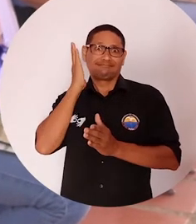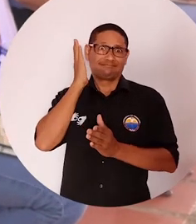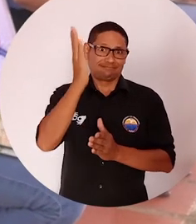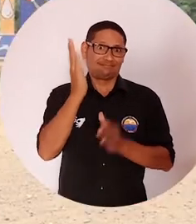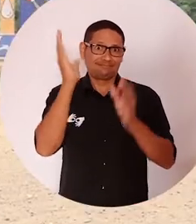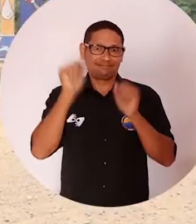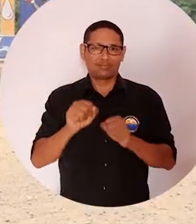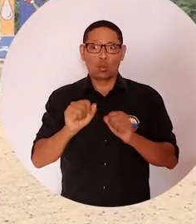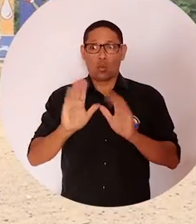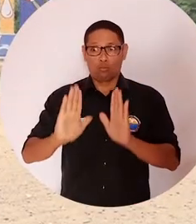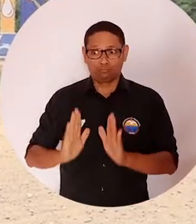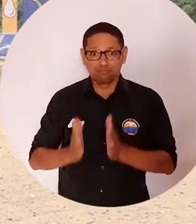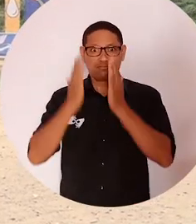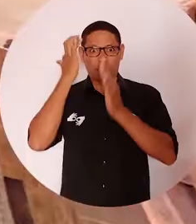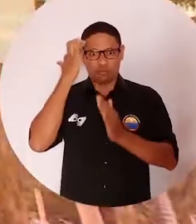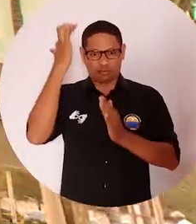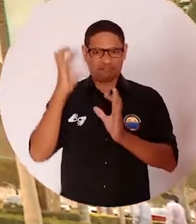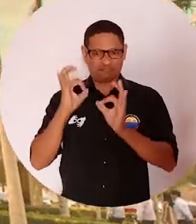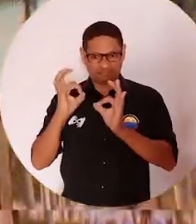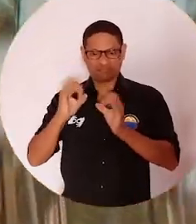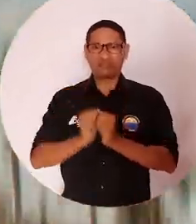buenos profesionales sin salir del pueblo.